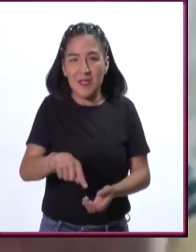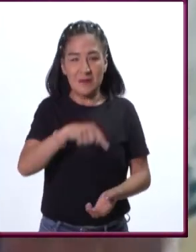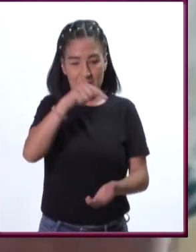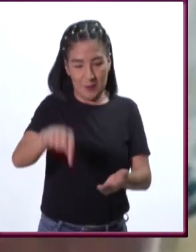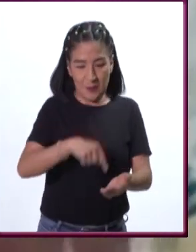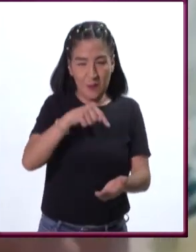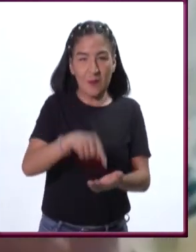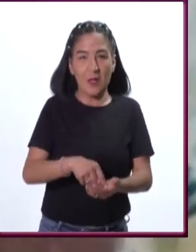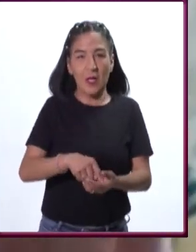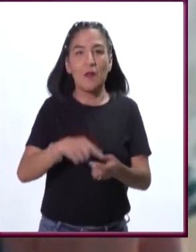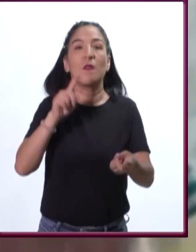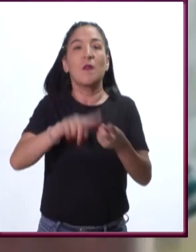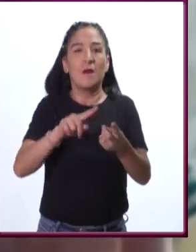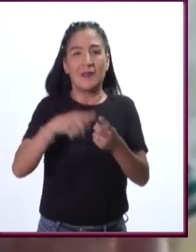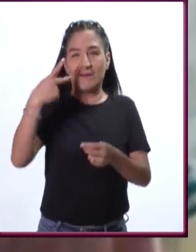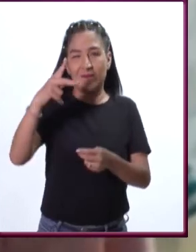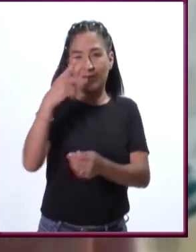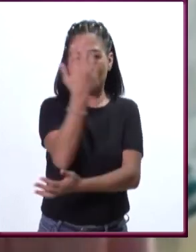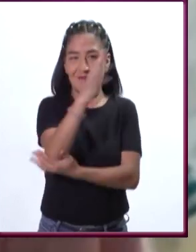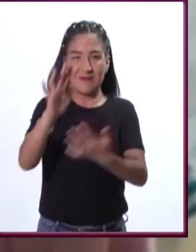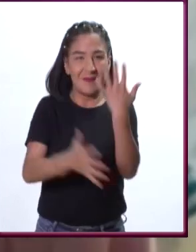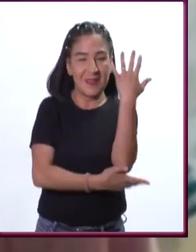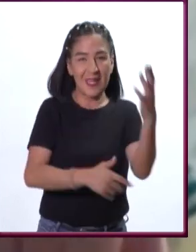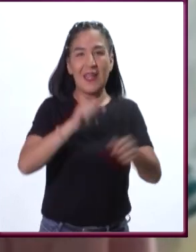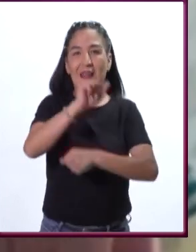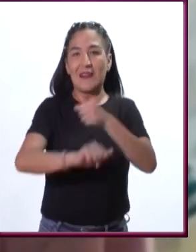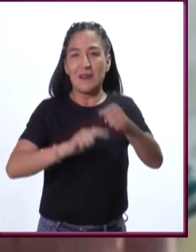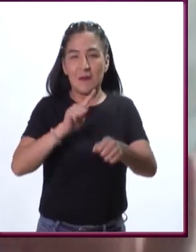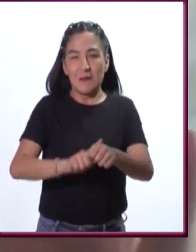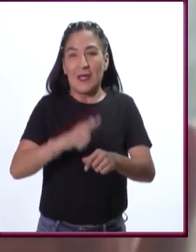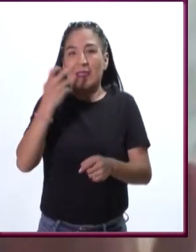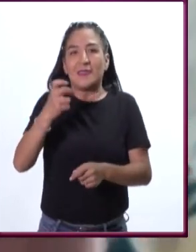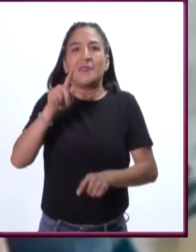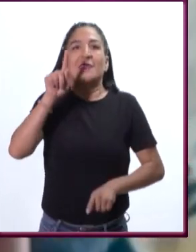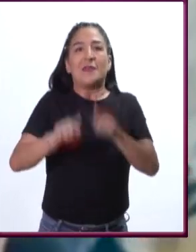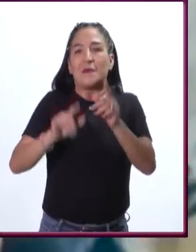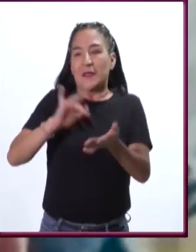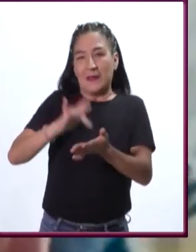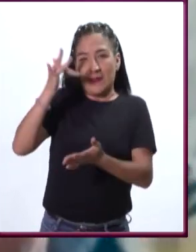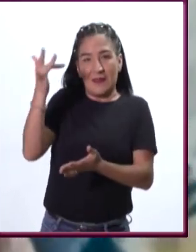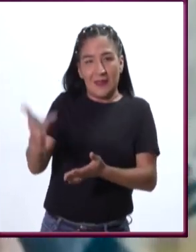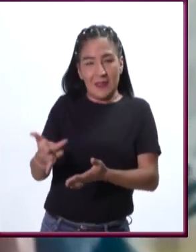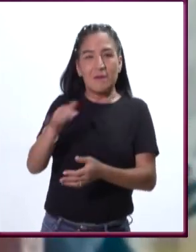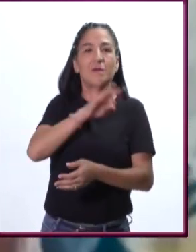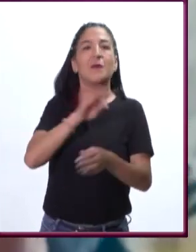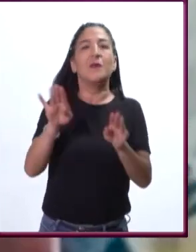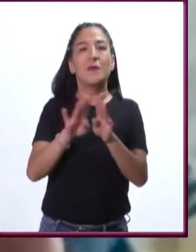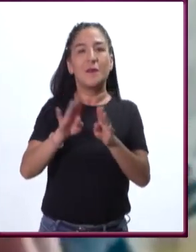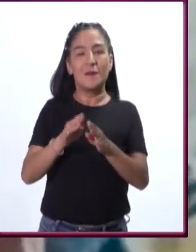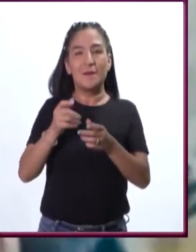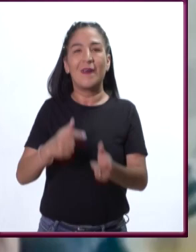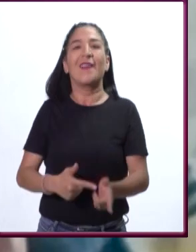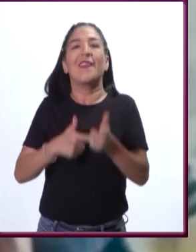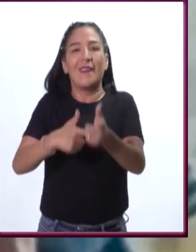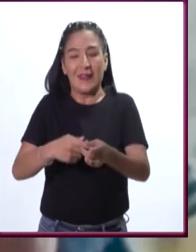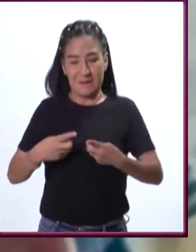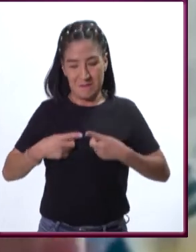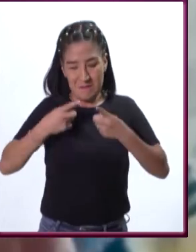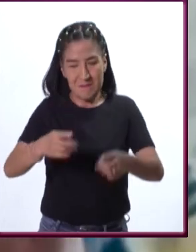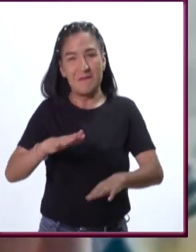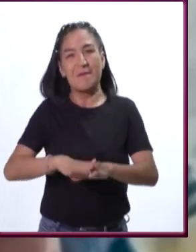en los que los sistemas naturales de los cuales dependemos, pueden seguir brindándonos